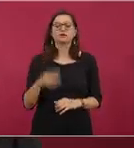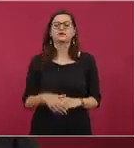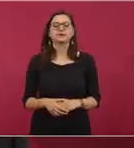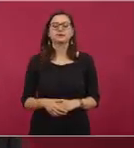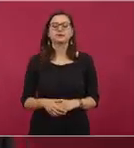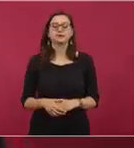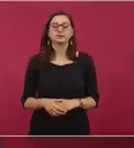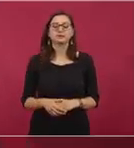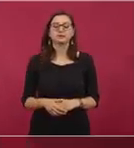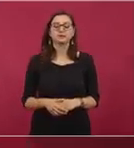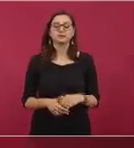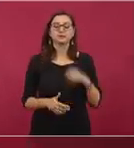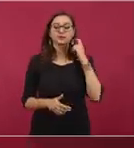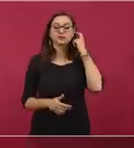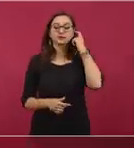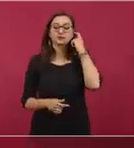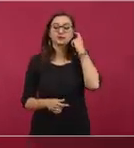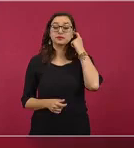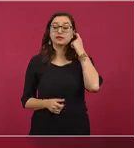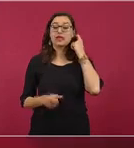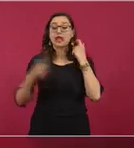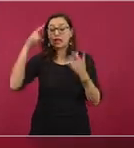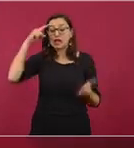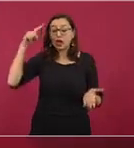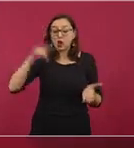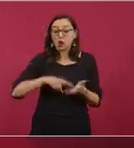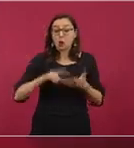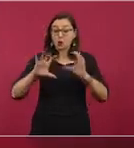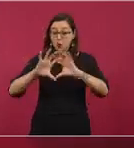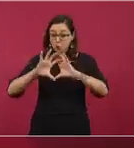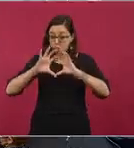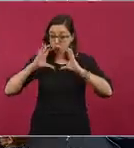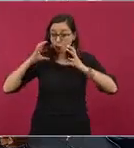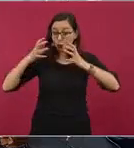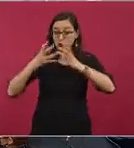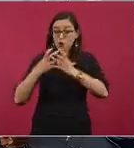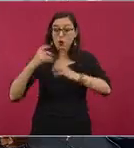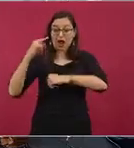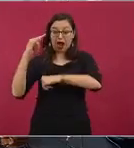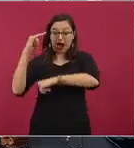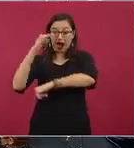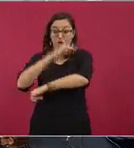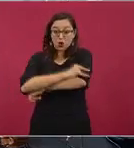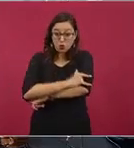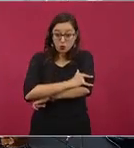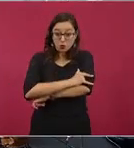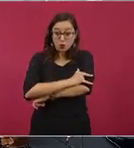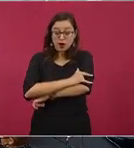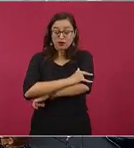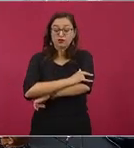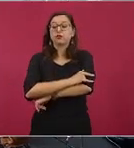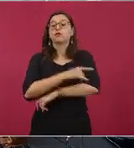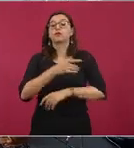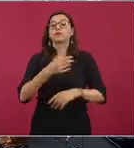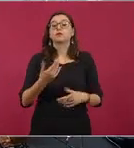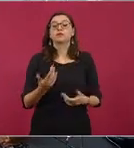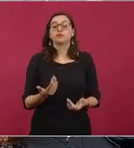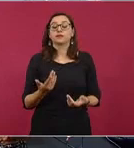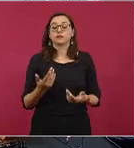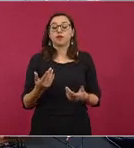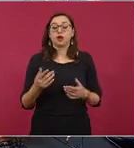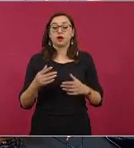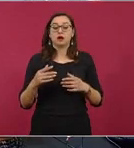creo que es el segundo aeropuerto en el mundo en la distancia de pistas si